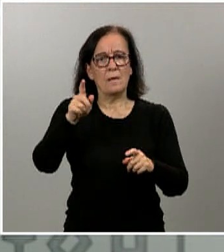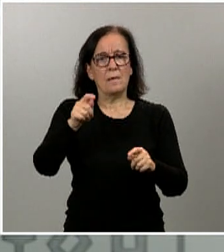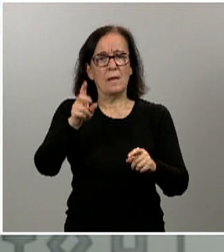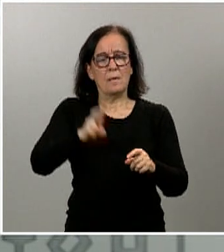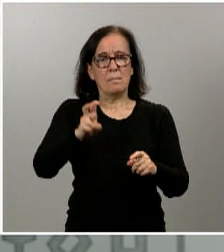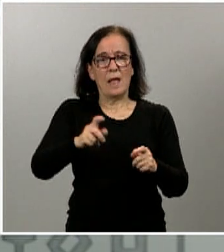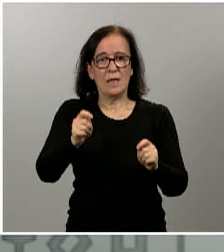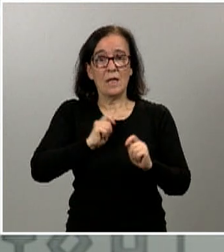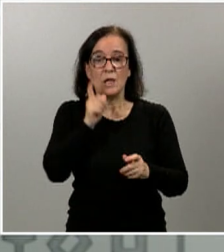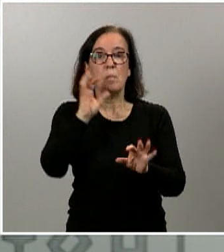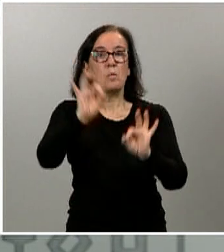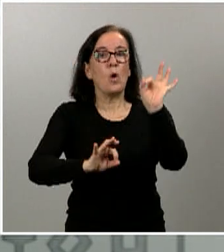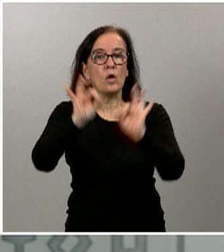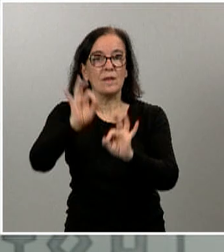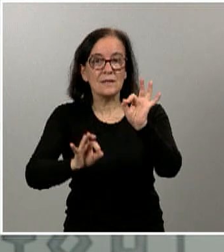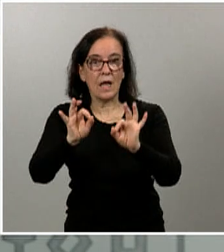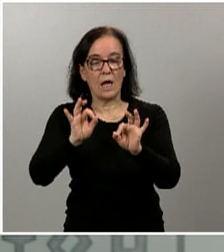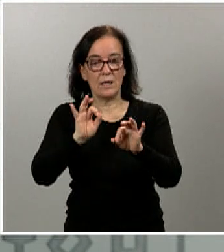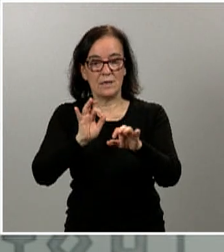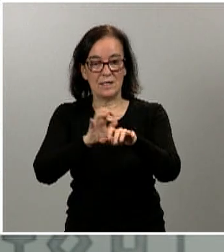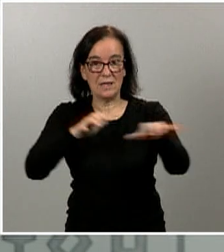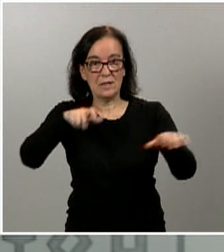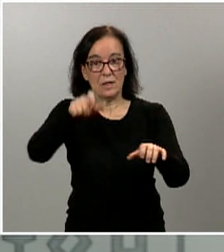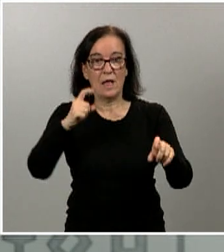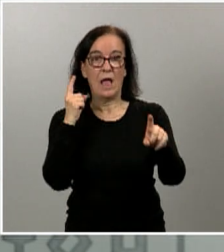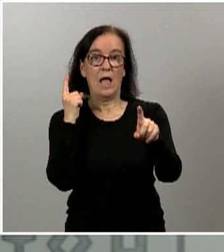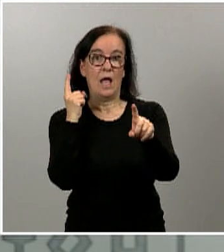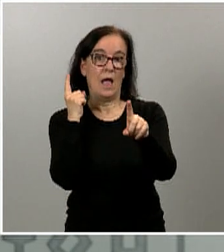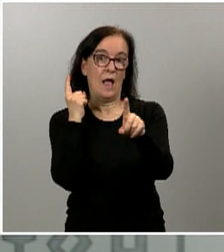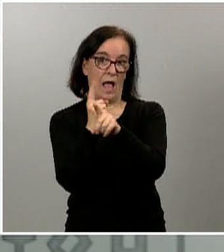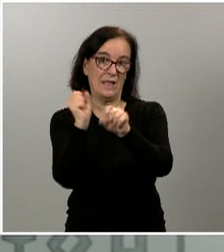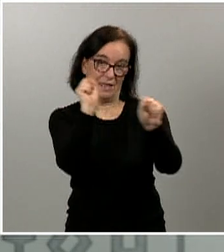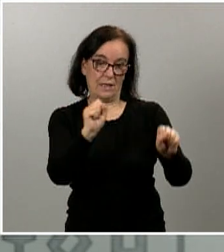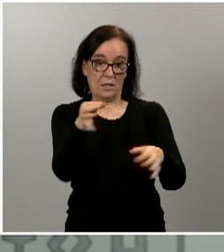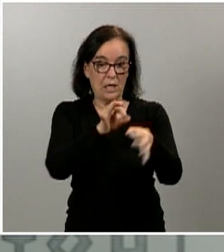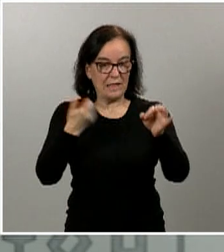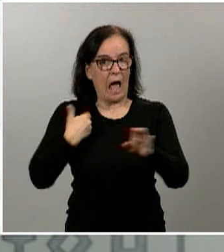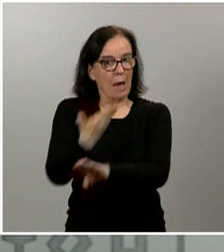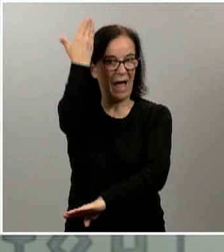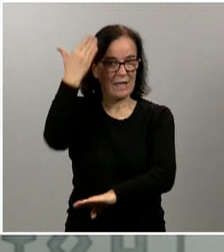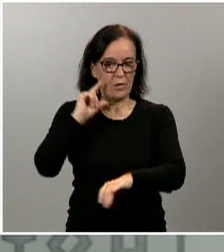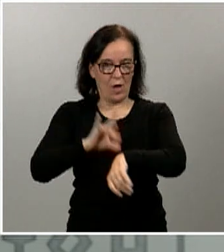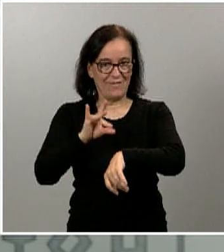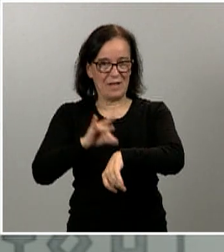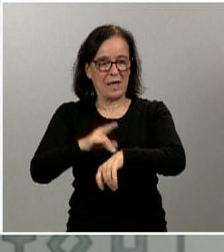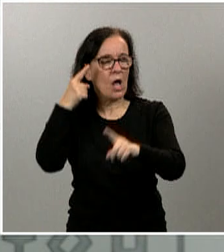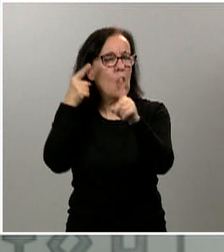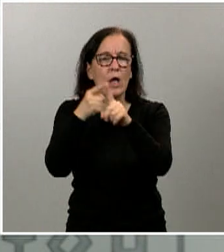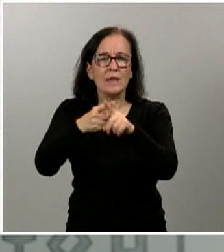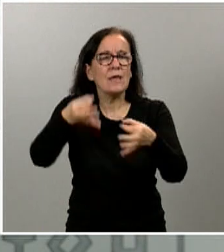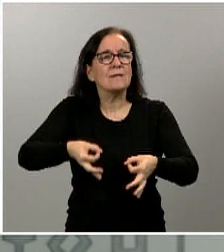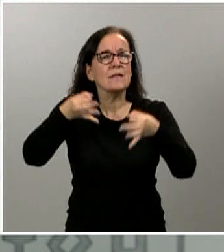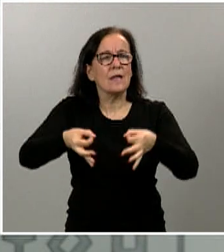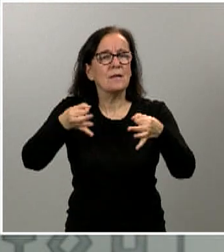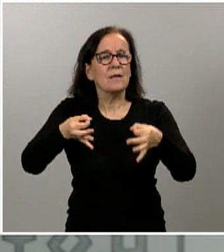porcentaje de la población tiene anticuerpos, o sea, ha pasado ya la enfermedad, ¿no? Es básicamente el objetivo siempre, este es el objetivo de los